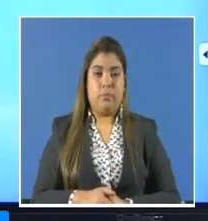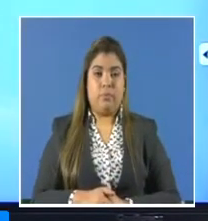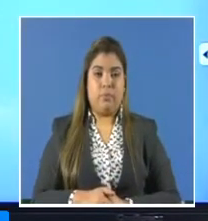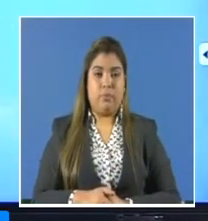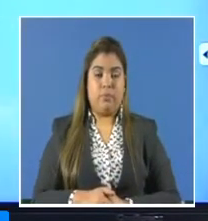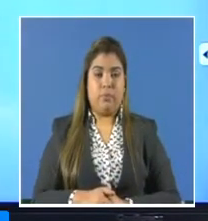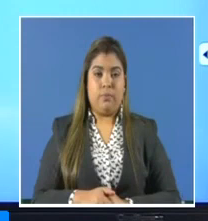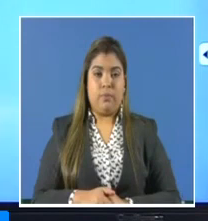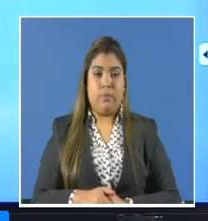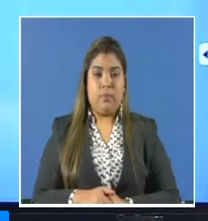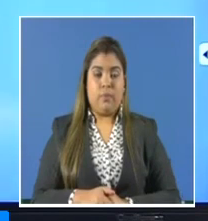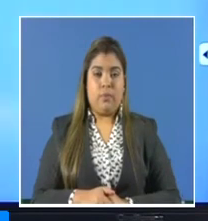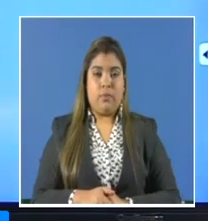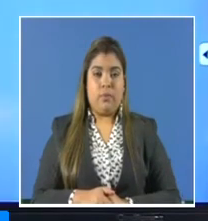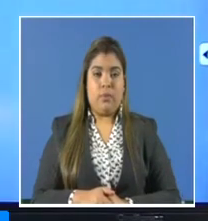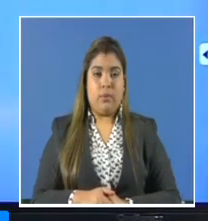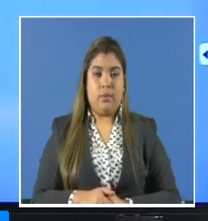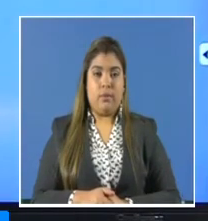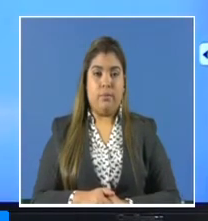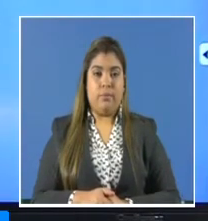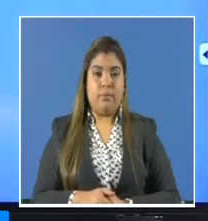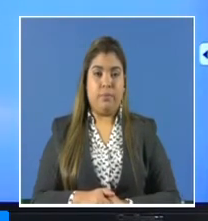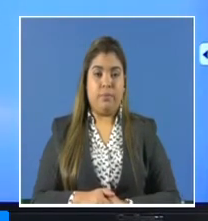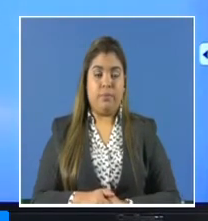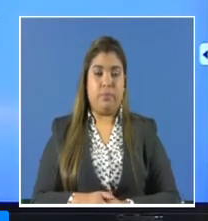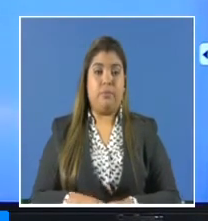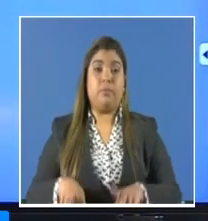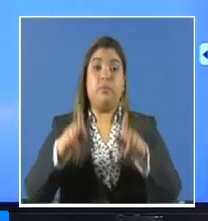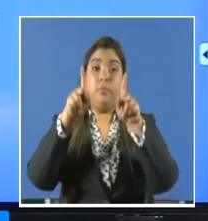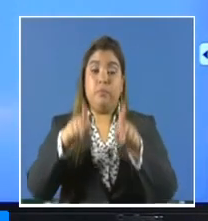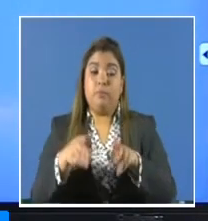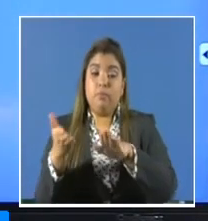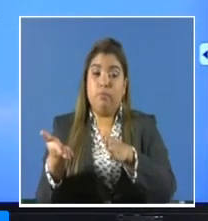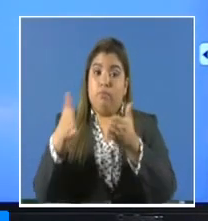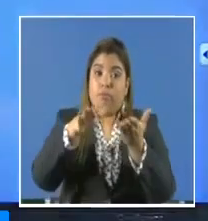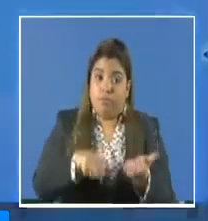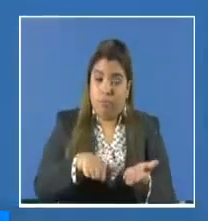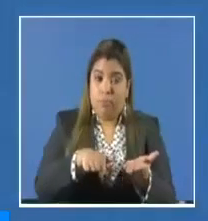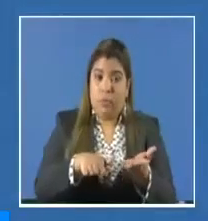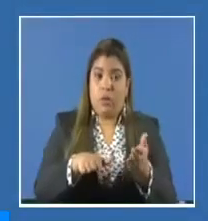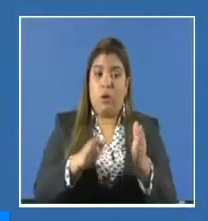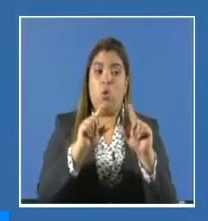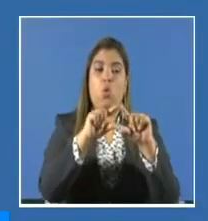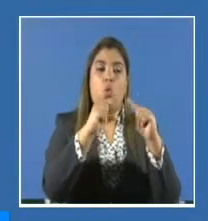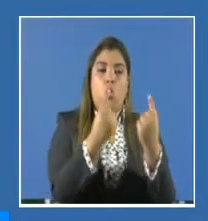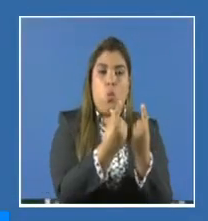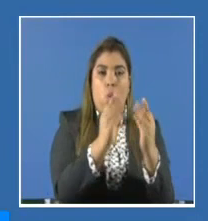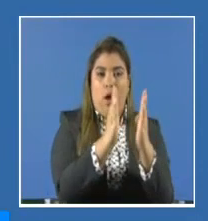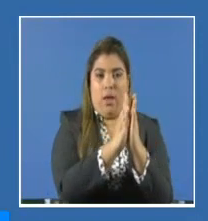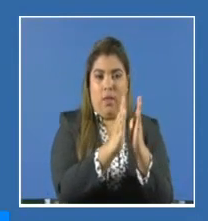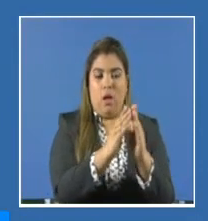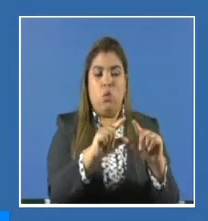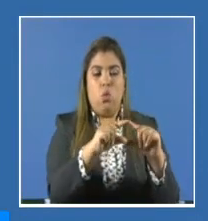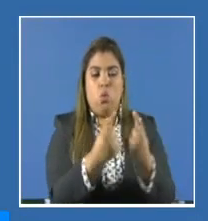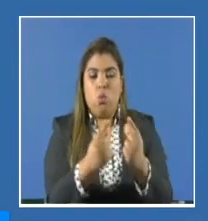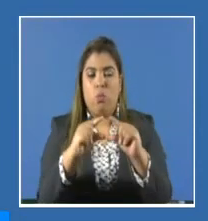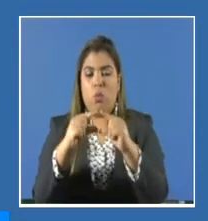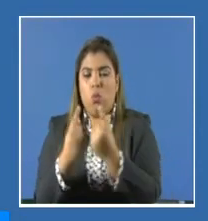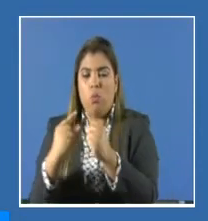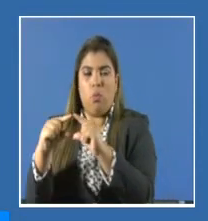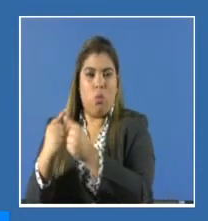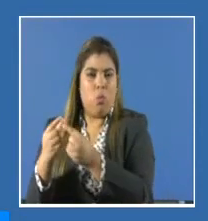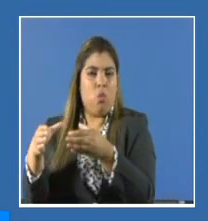En cuanto al número de casos y defunciones según grupo de edad, podemos